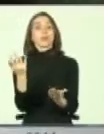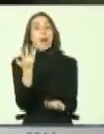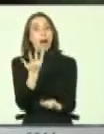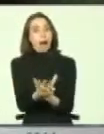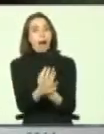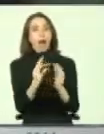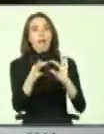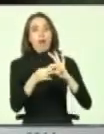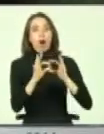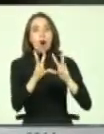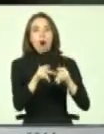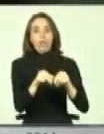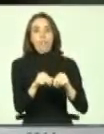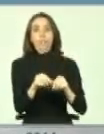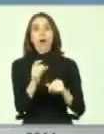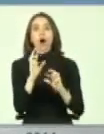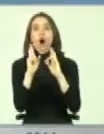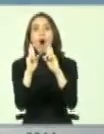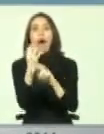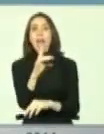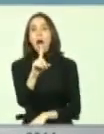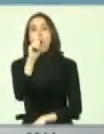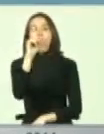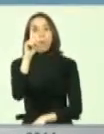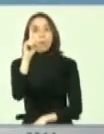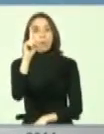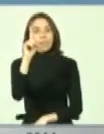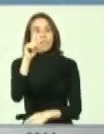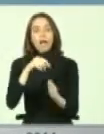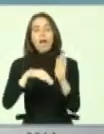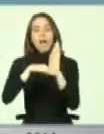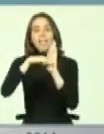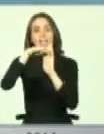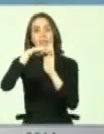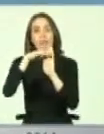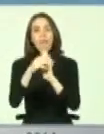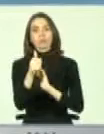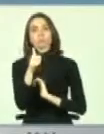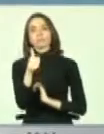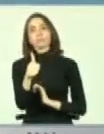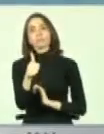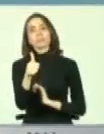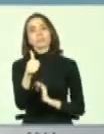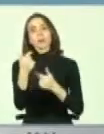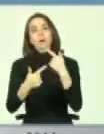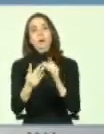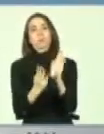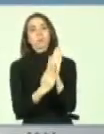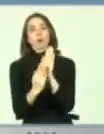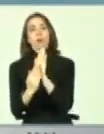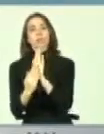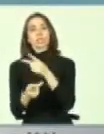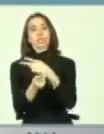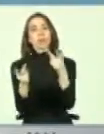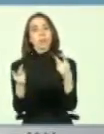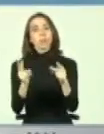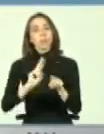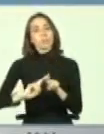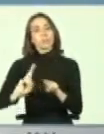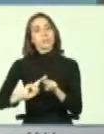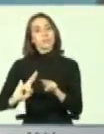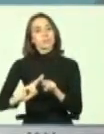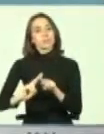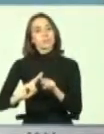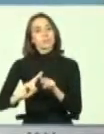organizaciones, ojalá únicas, realmente el nivel de efectividad en las políticas públicas que se implementan,